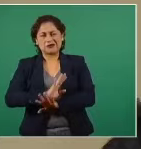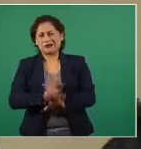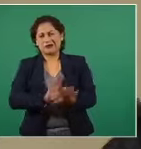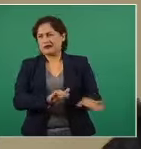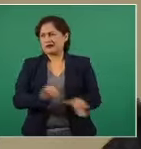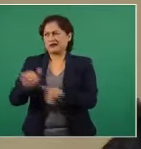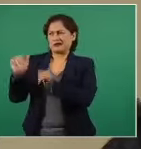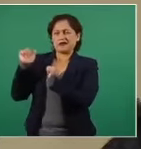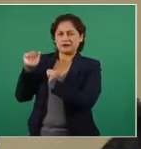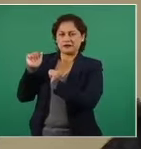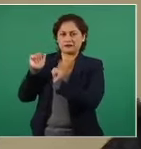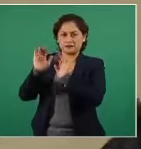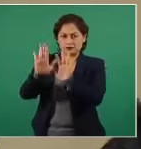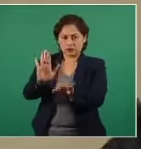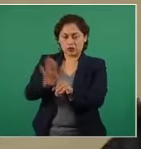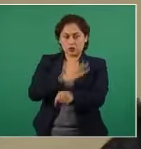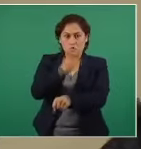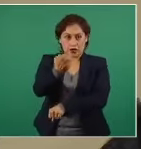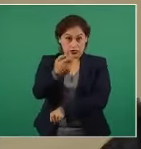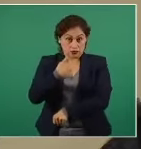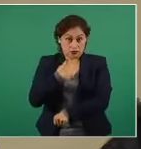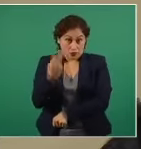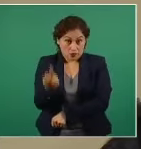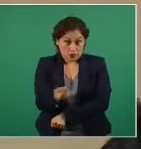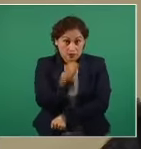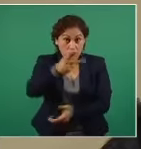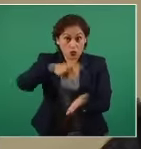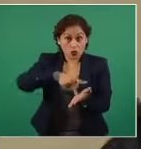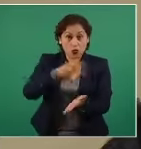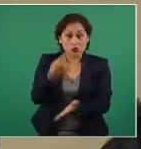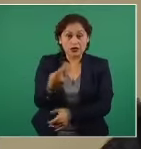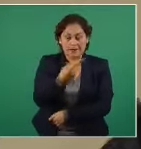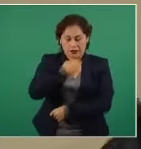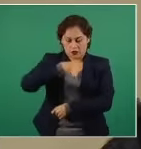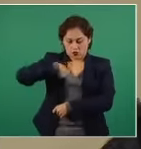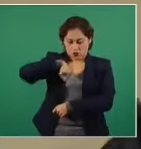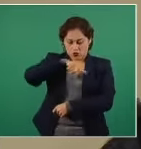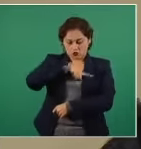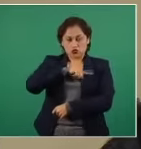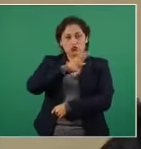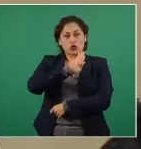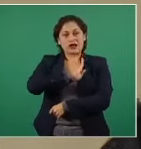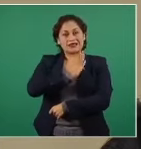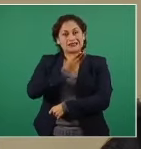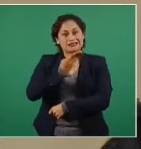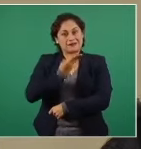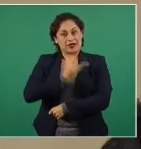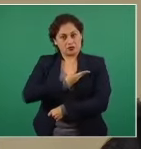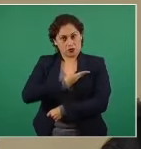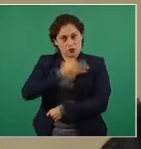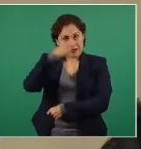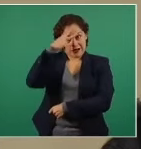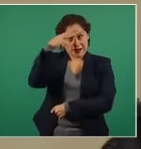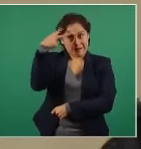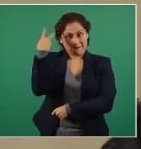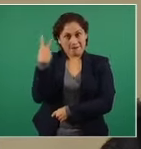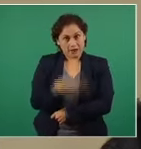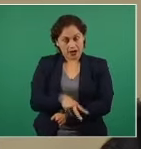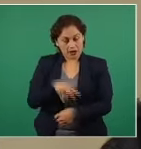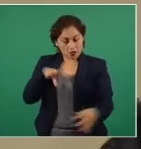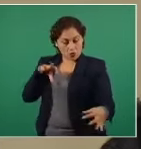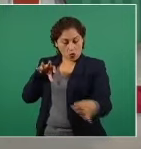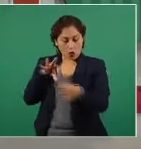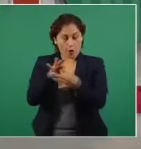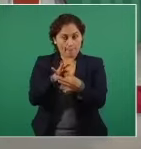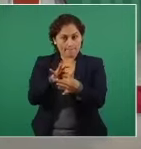vuelvo a formular. ¿Qué tenemos que hacer, yendo de la mano como hermanos que somos, para que estas relaciones generen